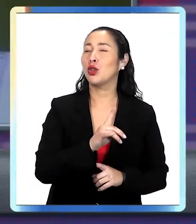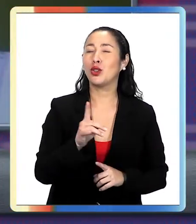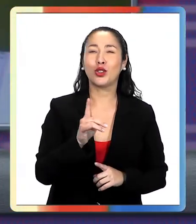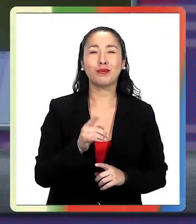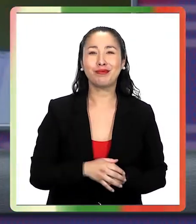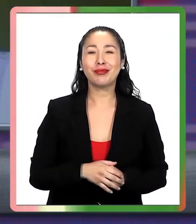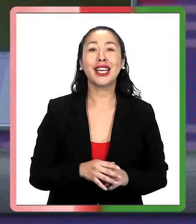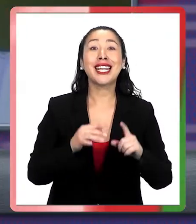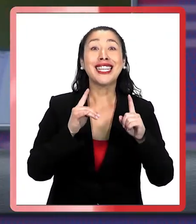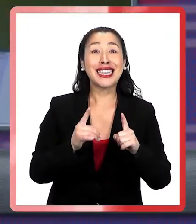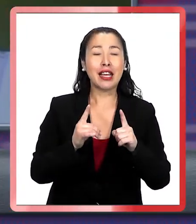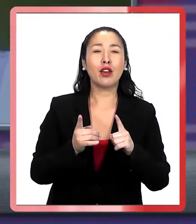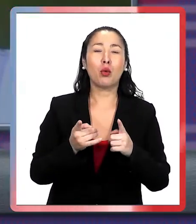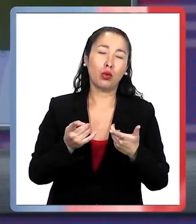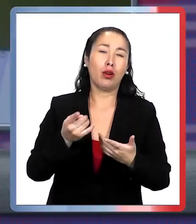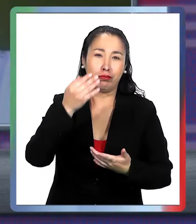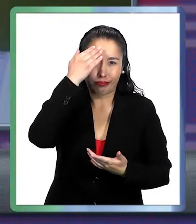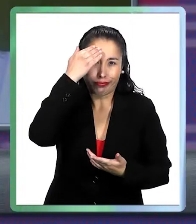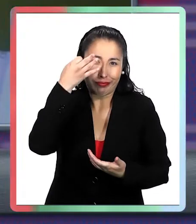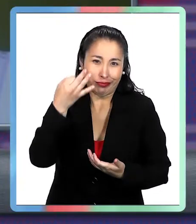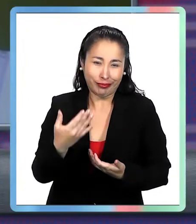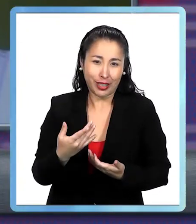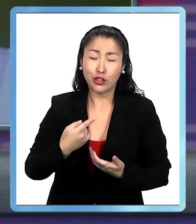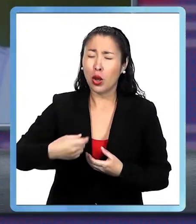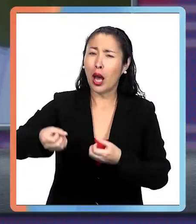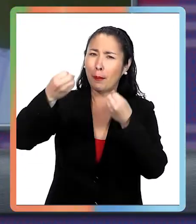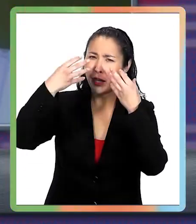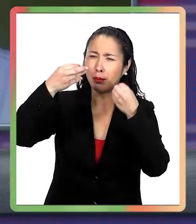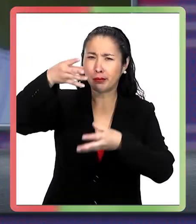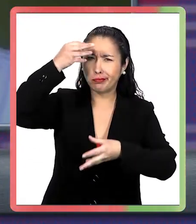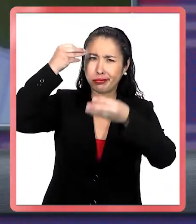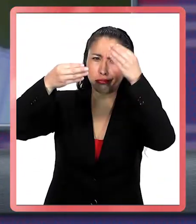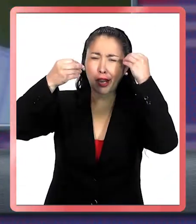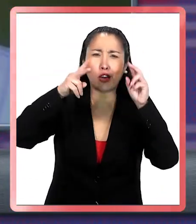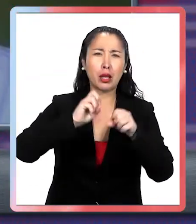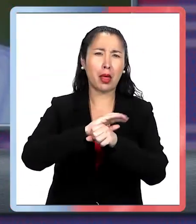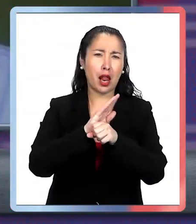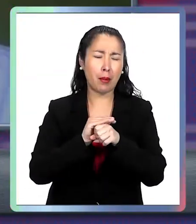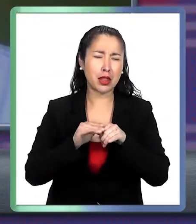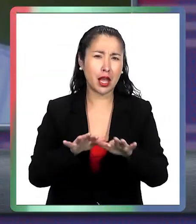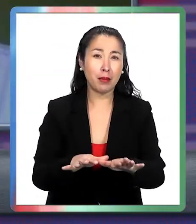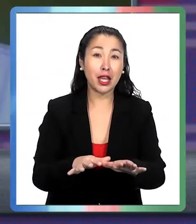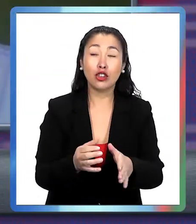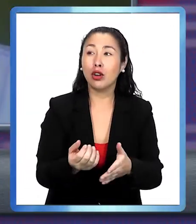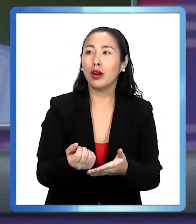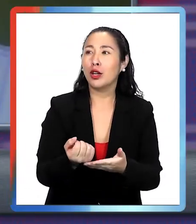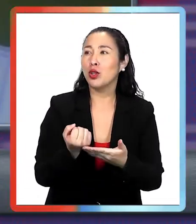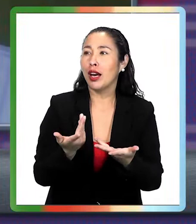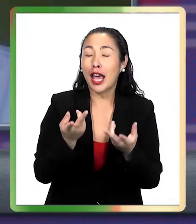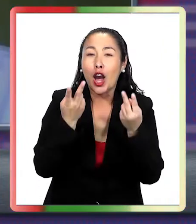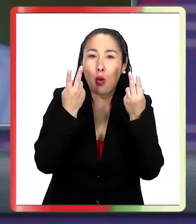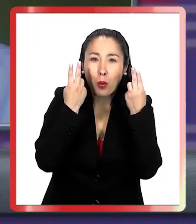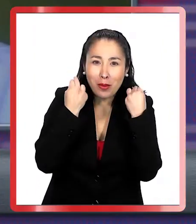Absolutamente no es así, Raúl. Hay que tener sentido común. Hemos aprendido muchas cosas con la pandemia, ¿no es cierto? Nos ha hecho ser